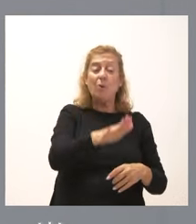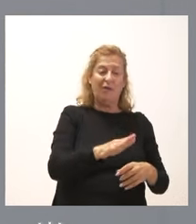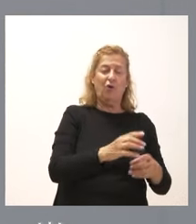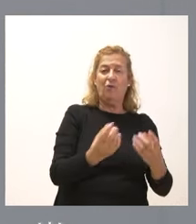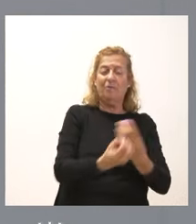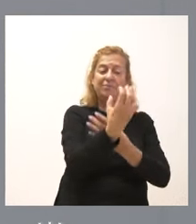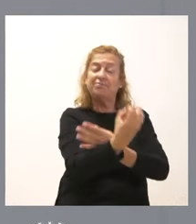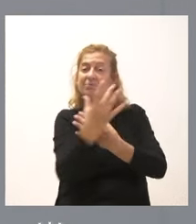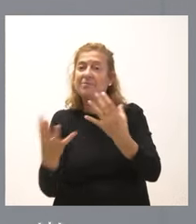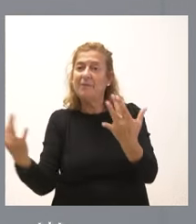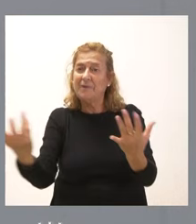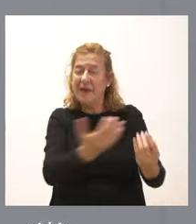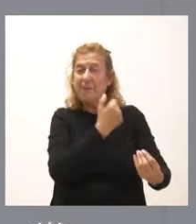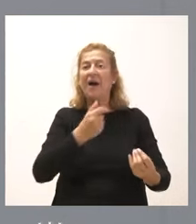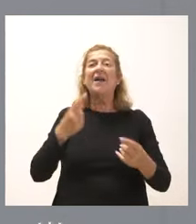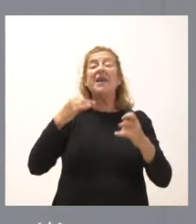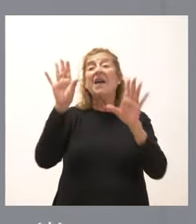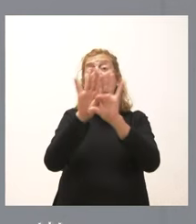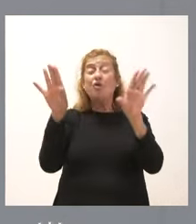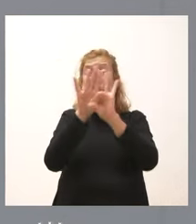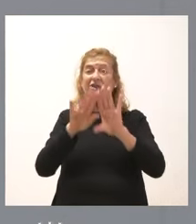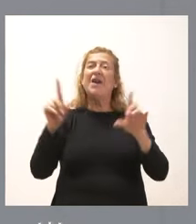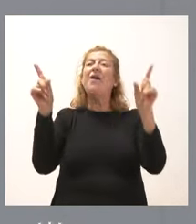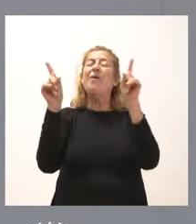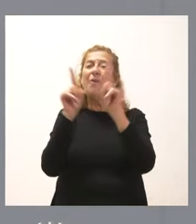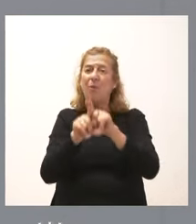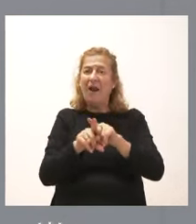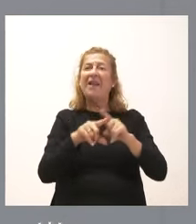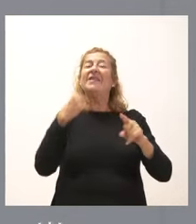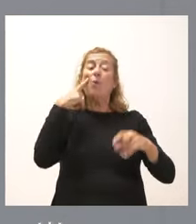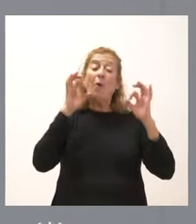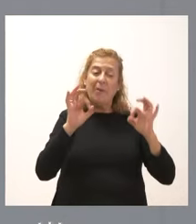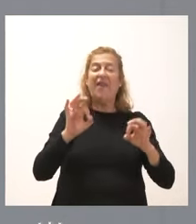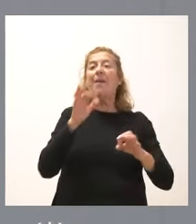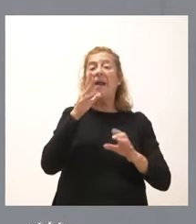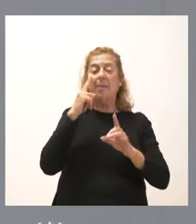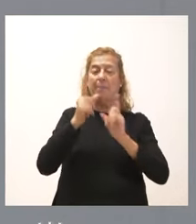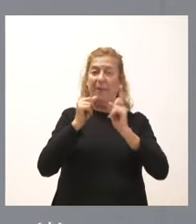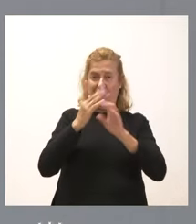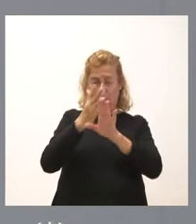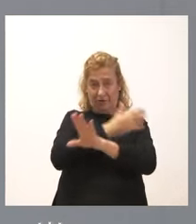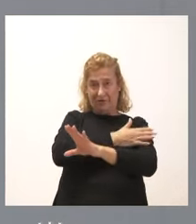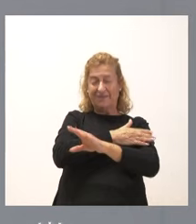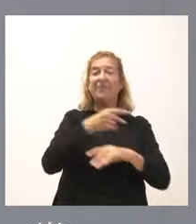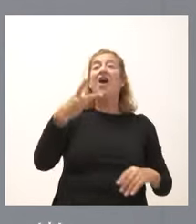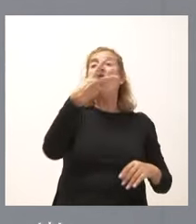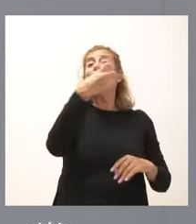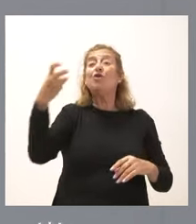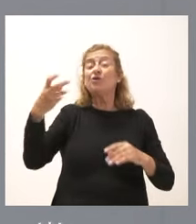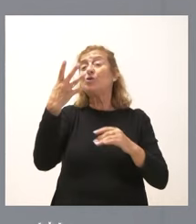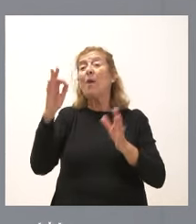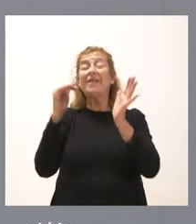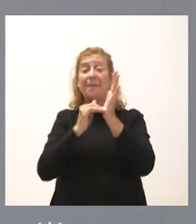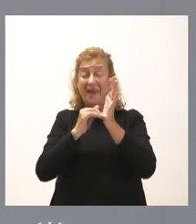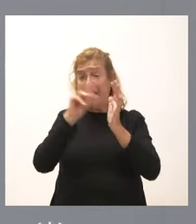y, en el caso de las cuadrillas nocturnas, la extinción de incendios forestales, los trabajos de vigilancia preventiva. 240.000 euros en los que se